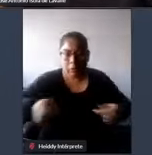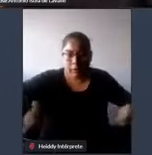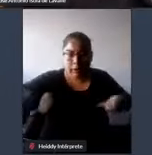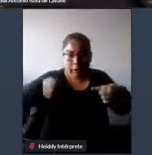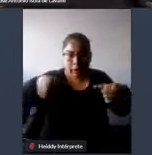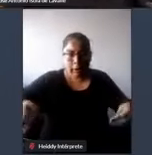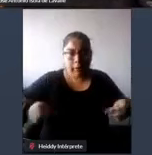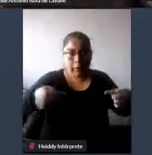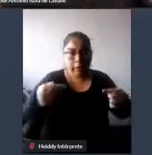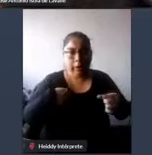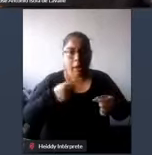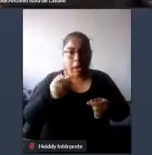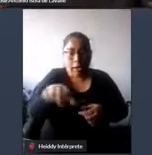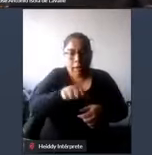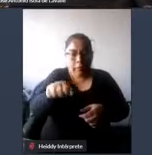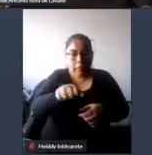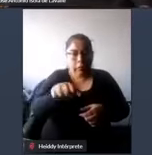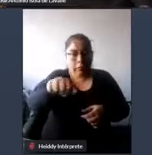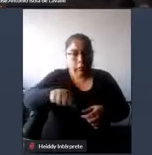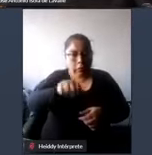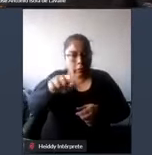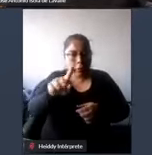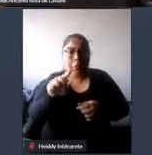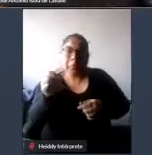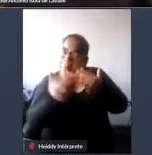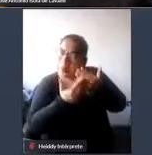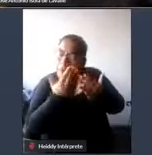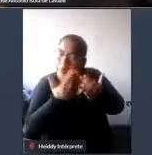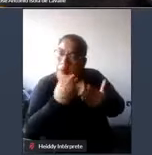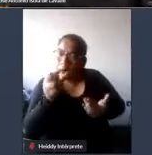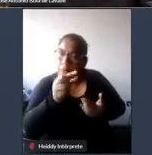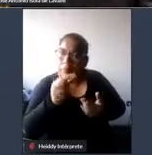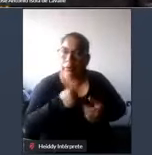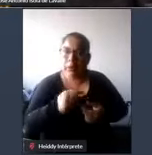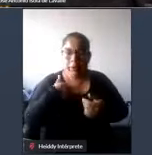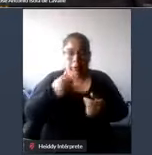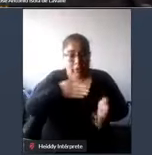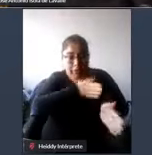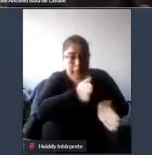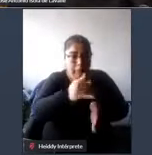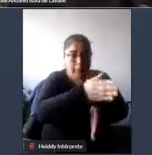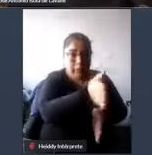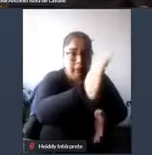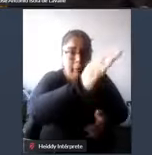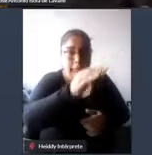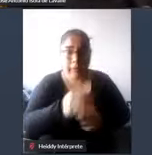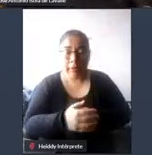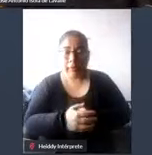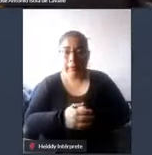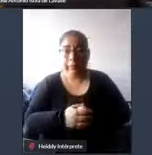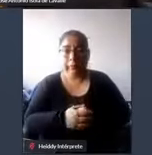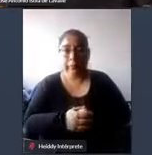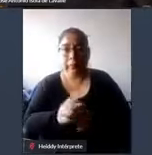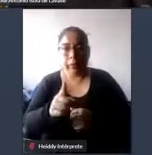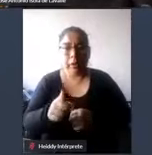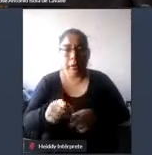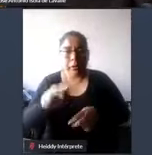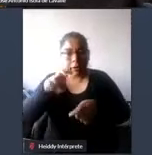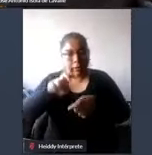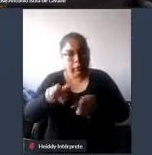a motor de largo alcance y mis desplazamientos están circunscritos